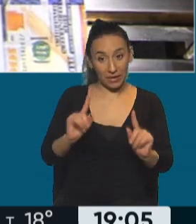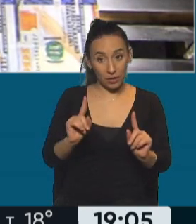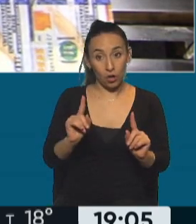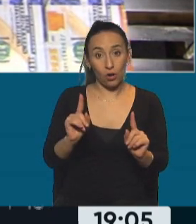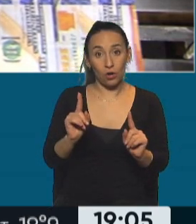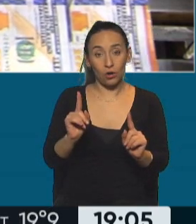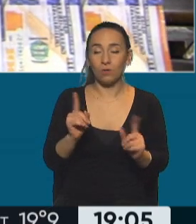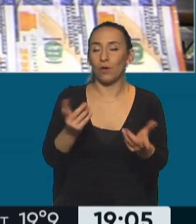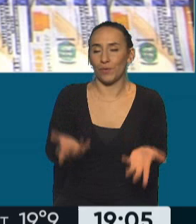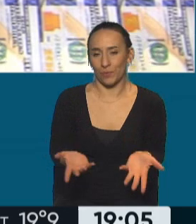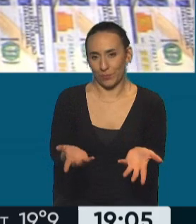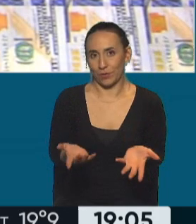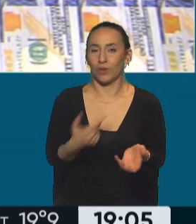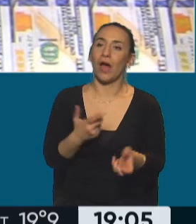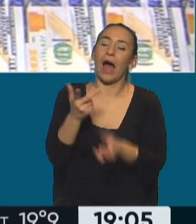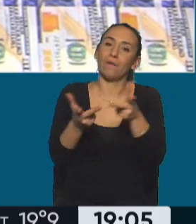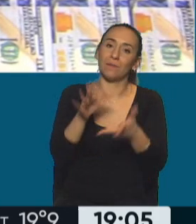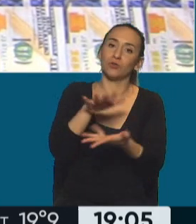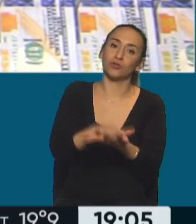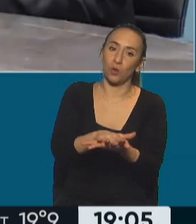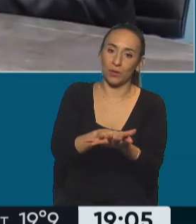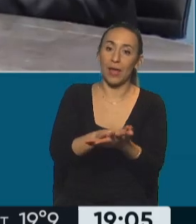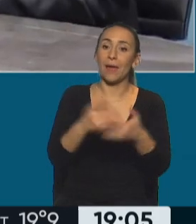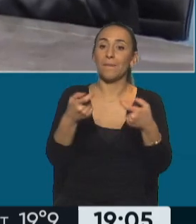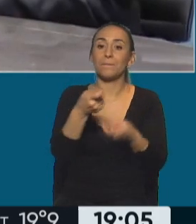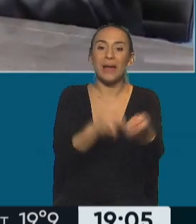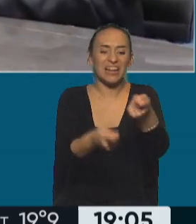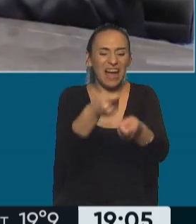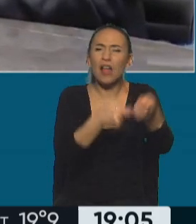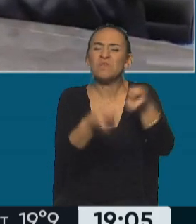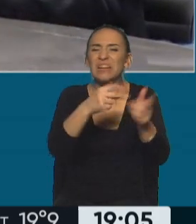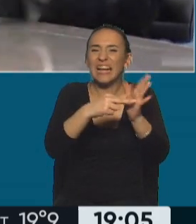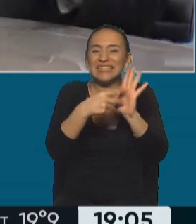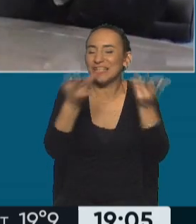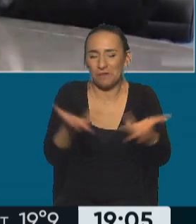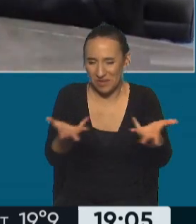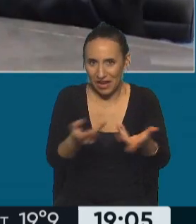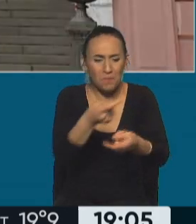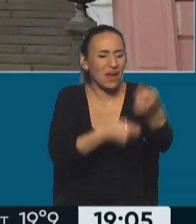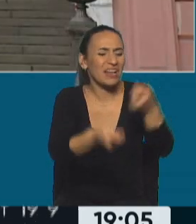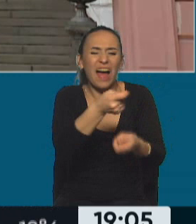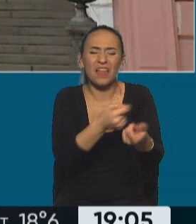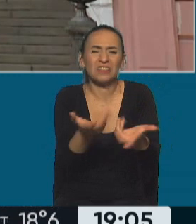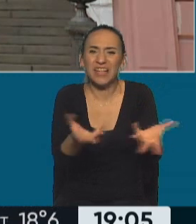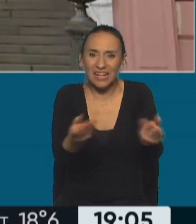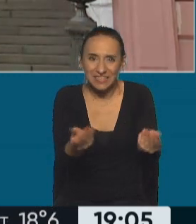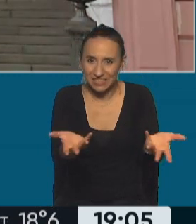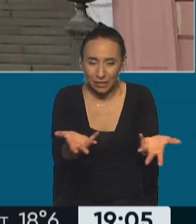obviamente que cuando uno dice los mercados, estamos hablando de empresarios, de inversores, de